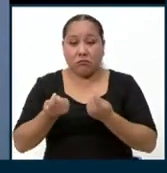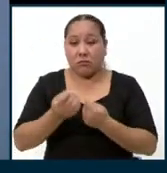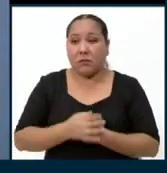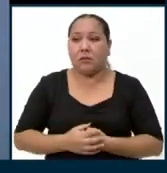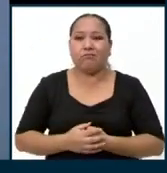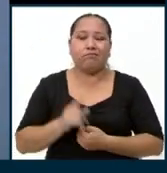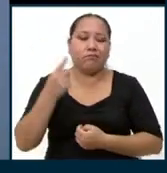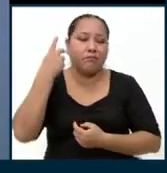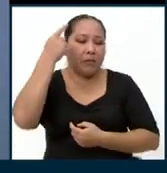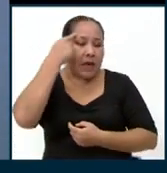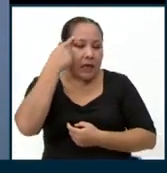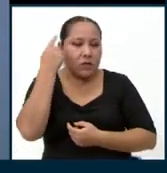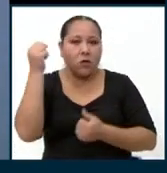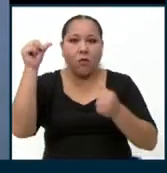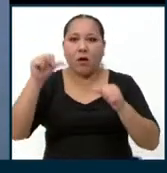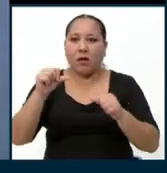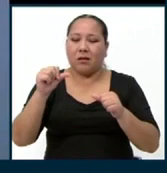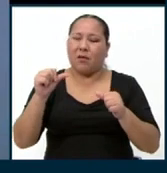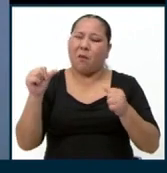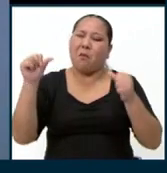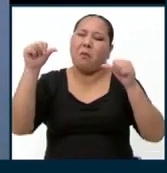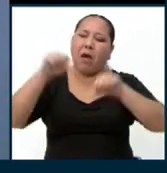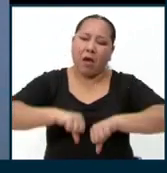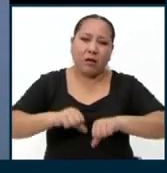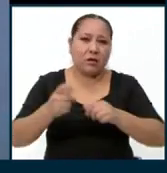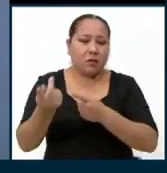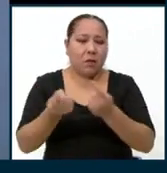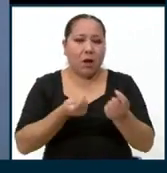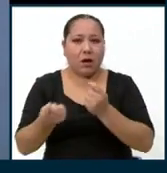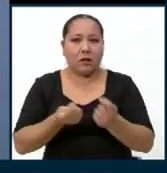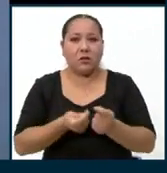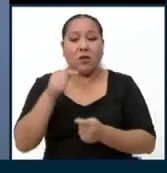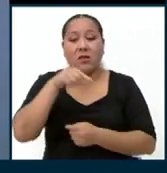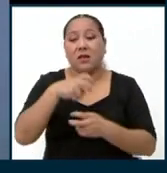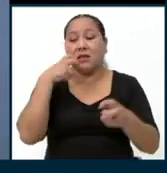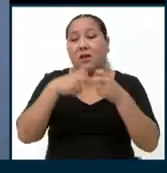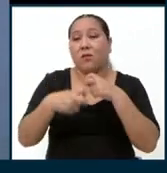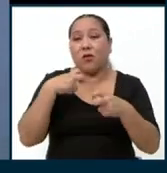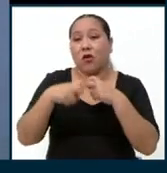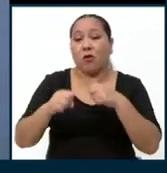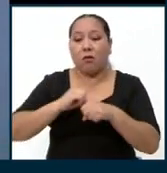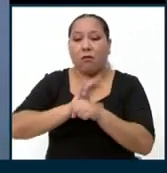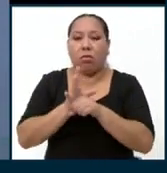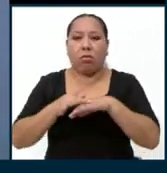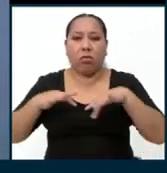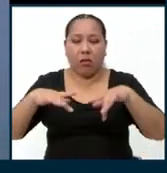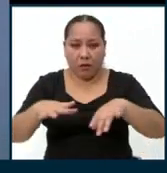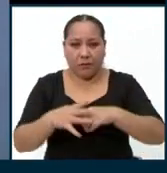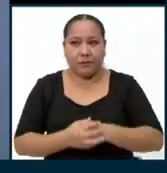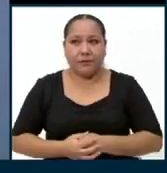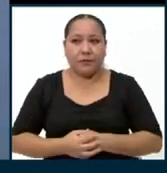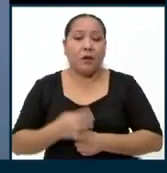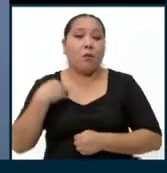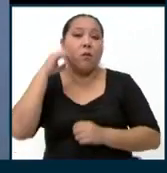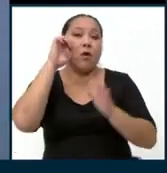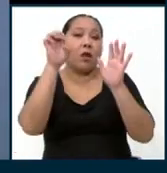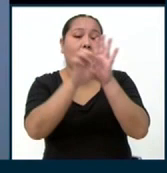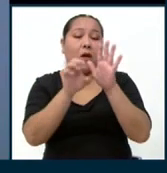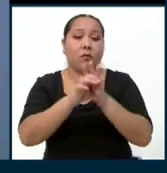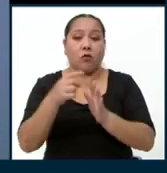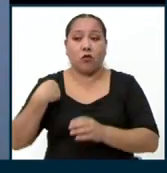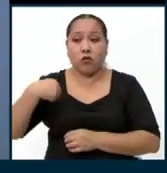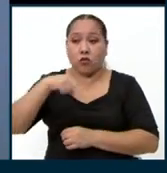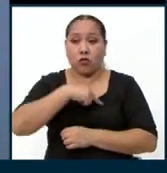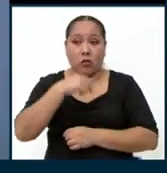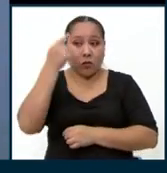mala, por no decir pésima, gestión de la crisis, de la crisis generada por el COVID-19. Y, por ejemplo, lo que nosotros,